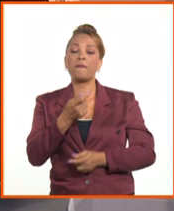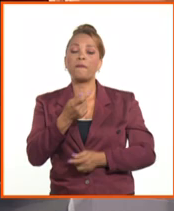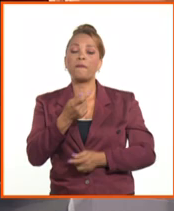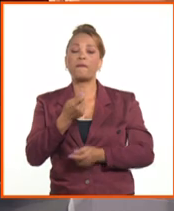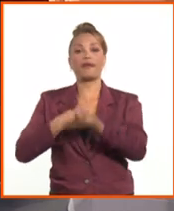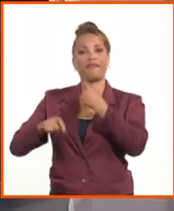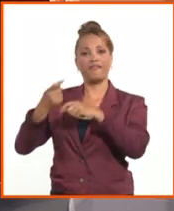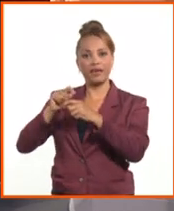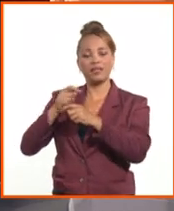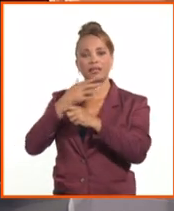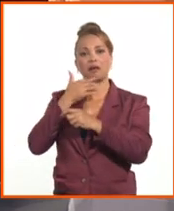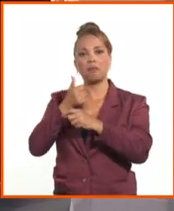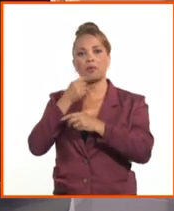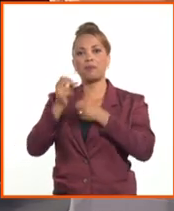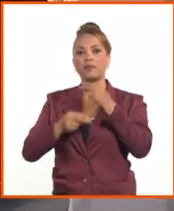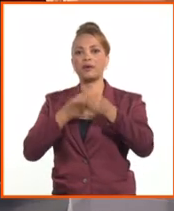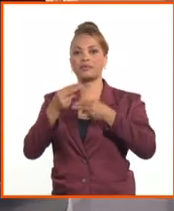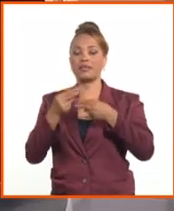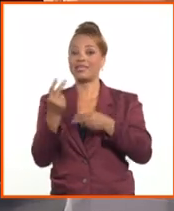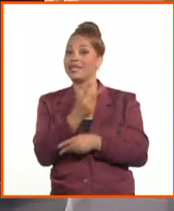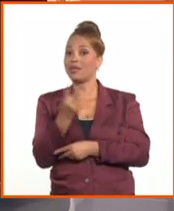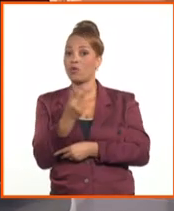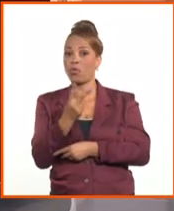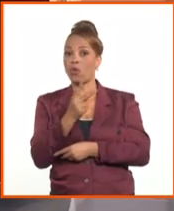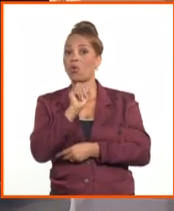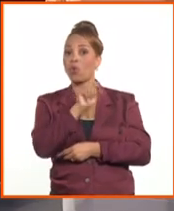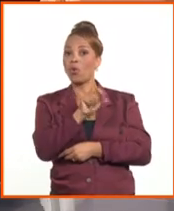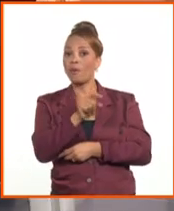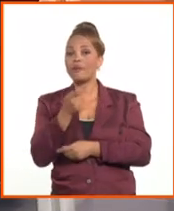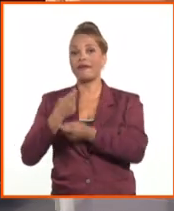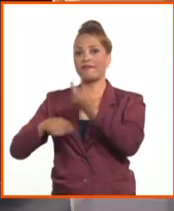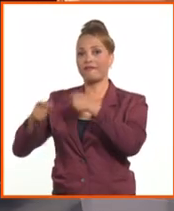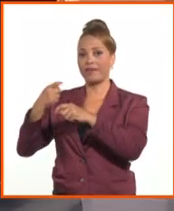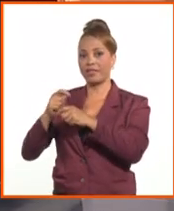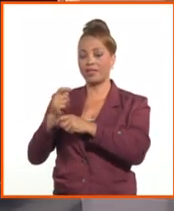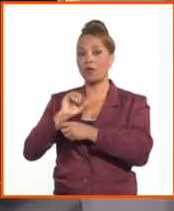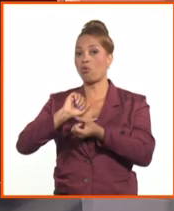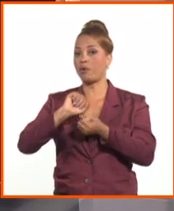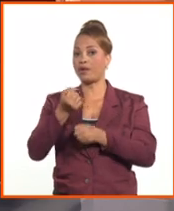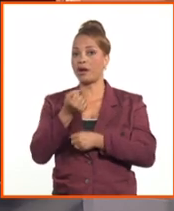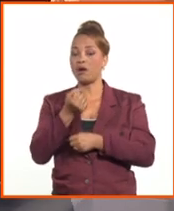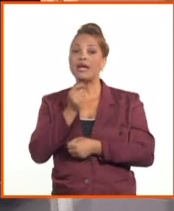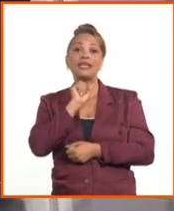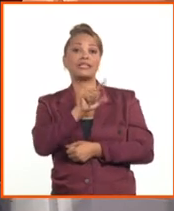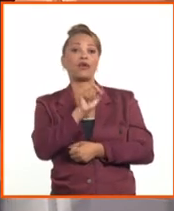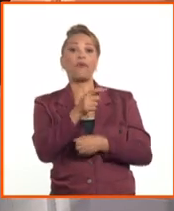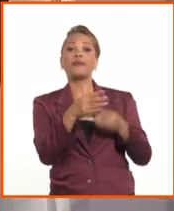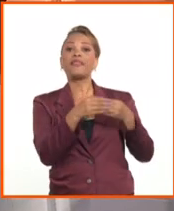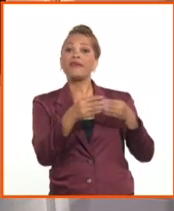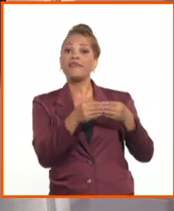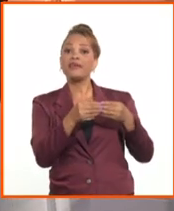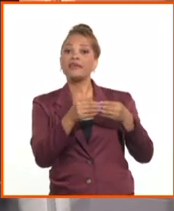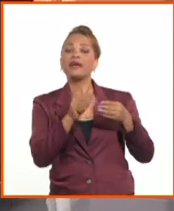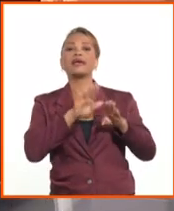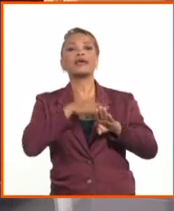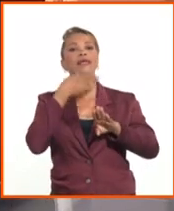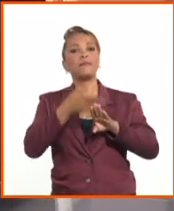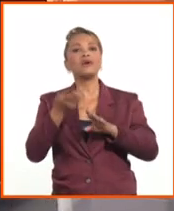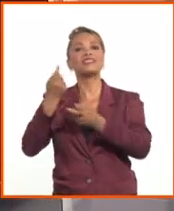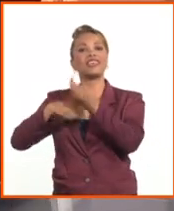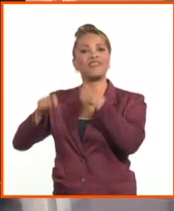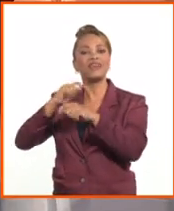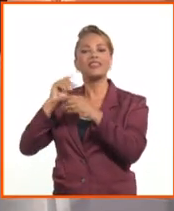Existen operaciones en los dos sentidos, como ya expliqué. O sea, que se compre divisa y se venda divisa.